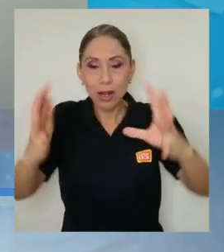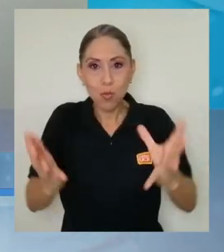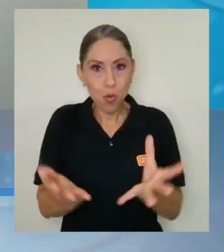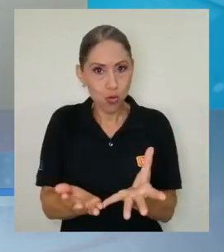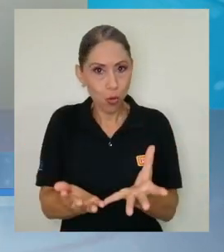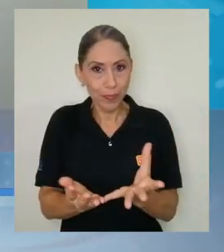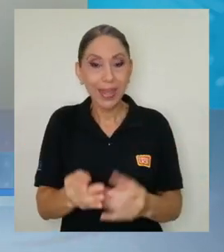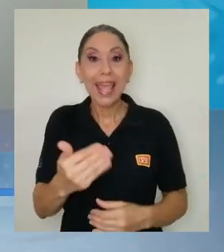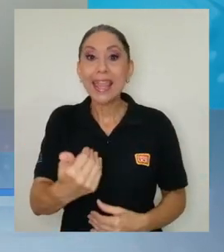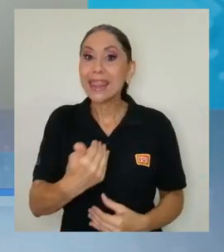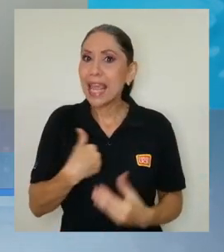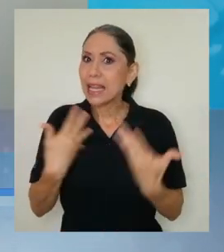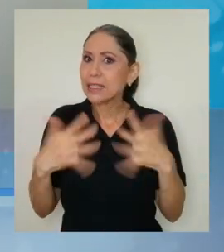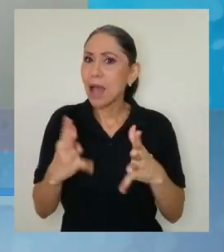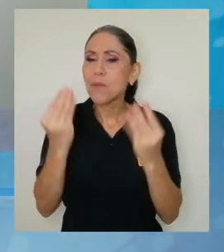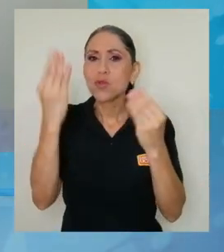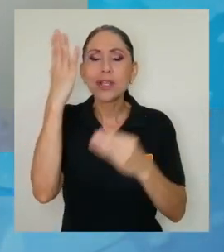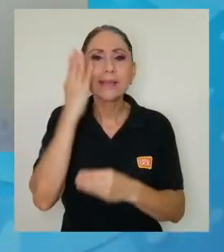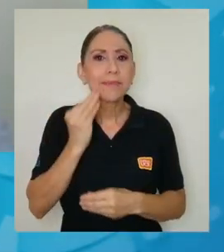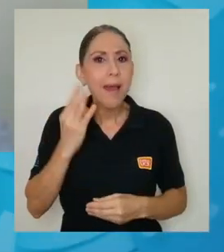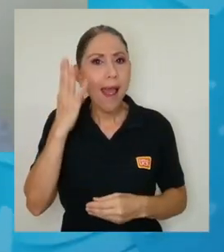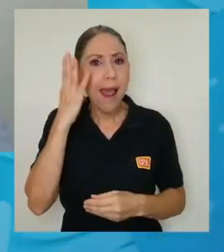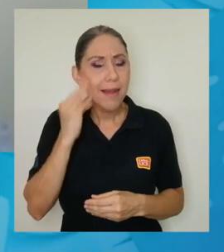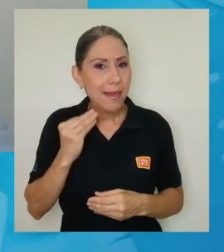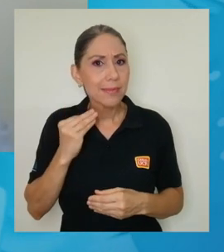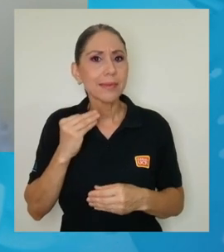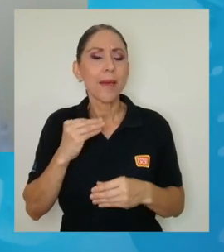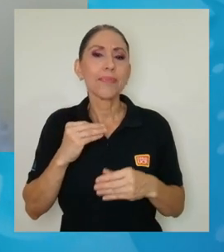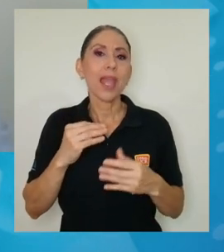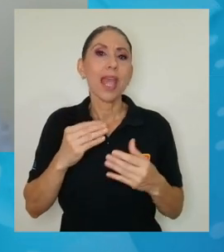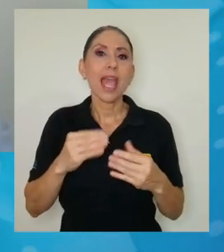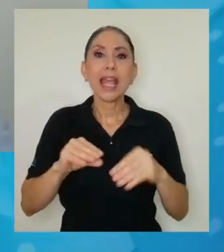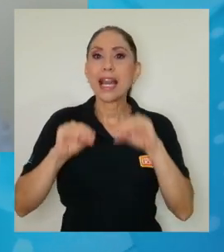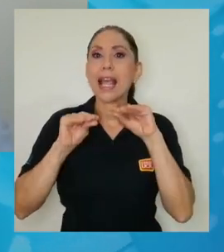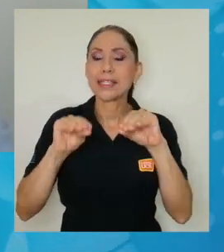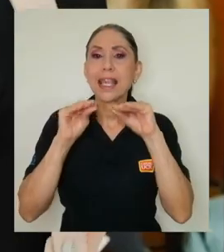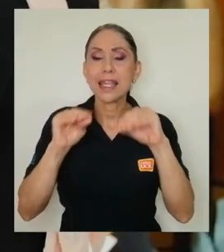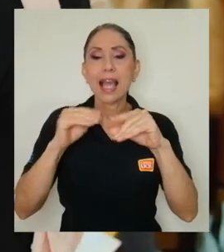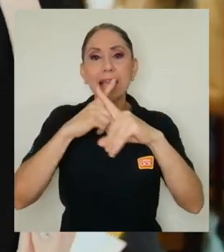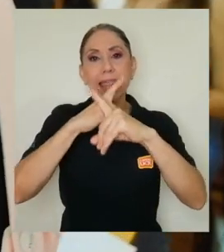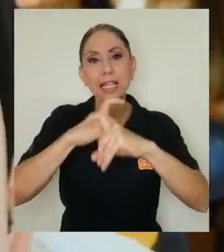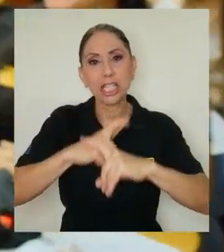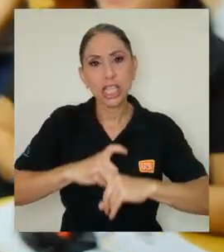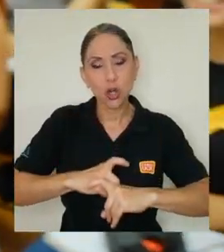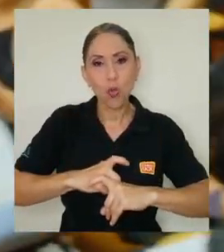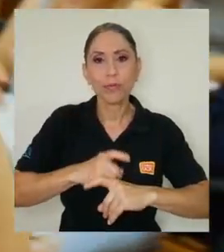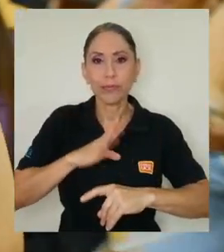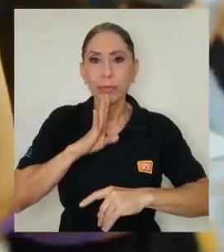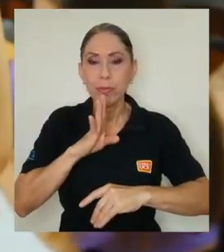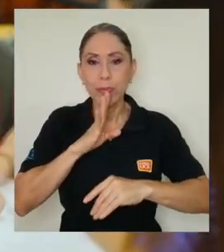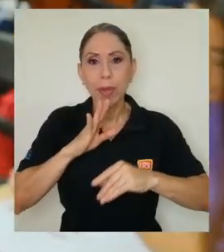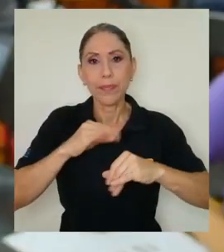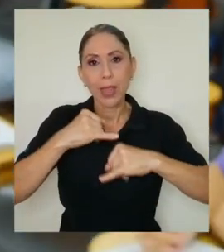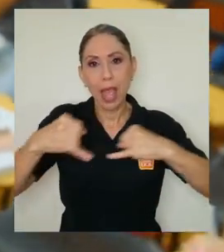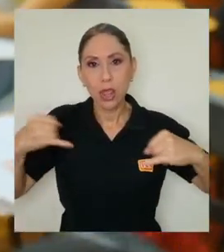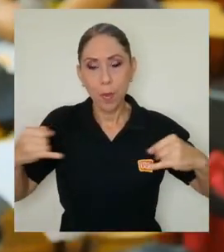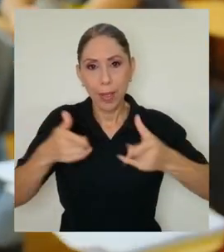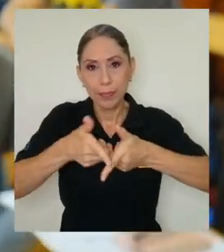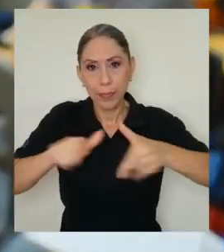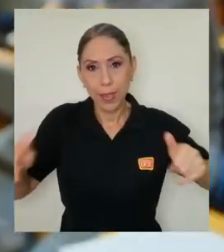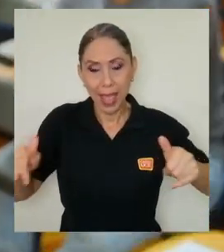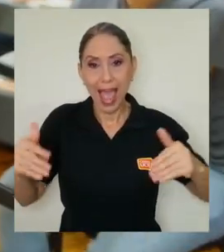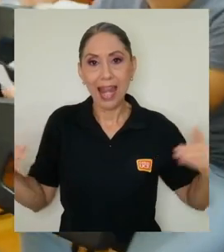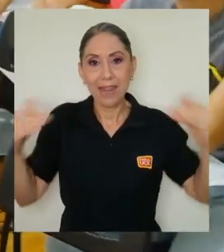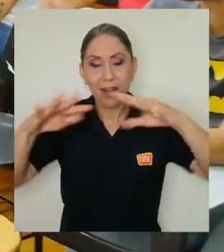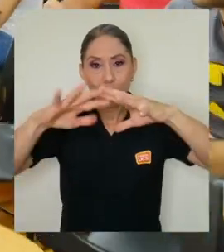tiene bastante experiencia en lo que es la enseñanza de chino a nivel mundial. Ya digamos, el caso de Costa Rica